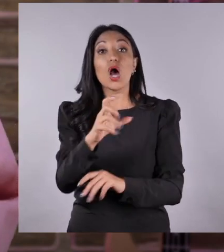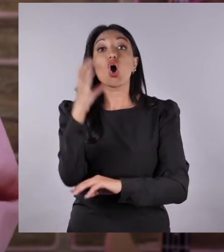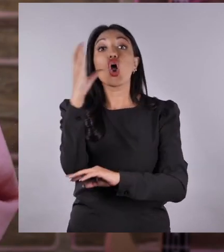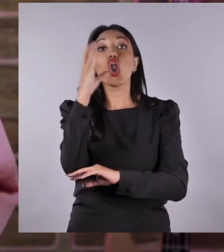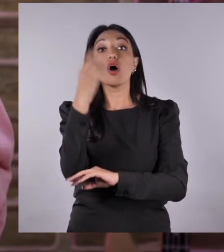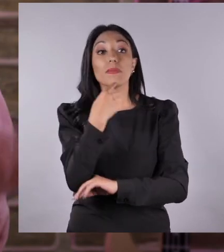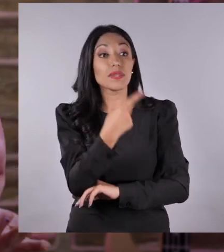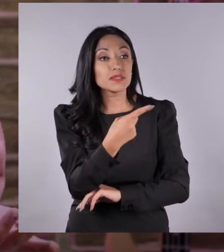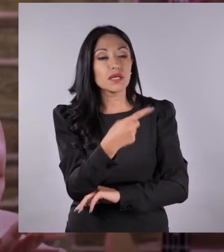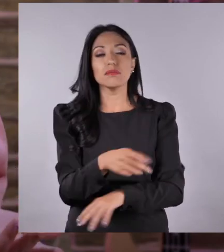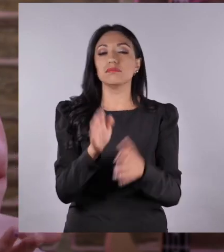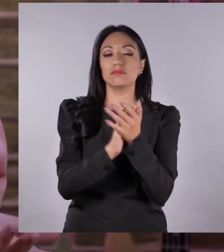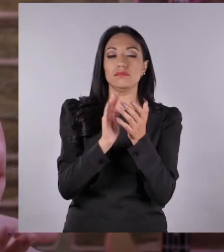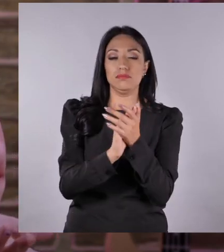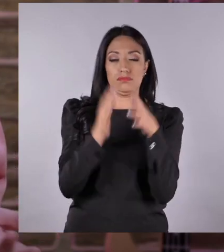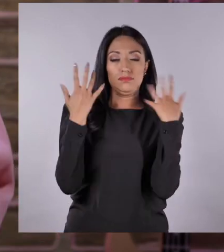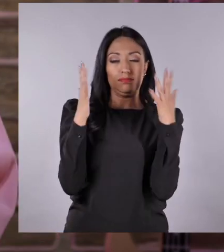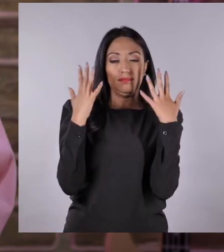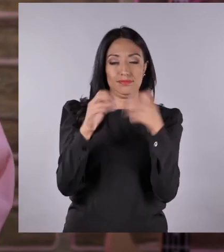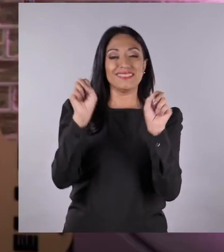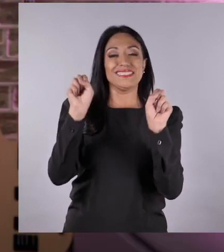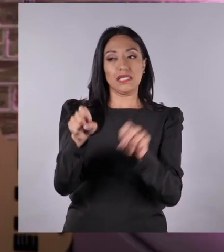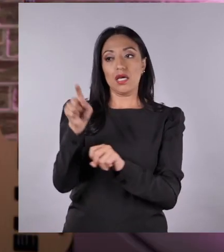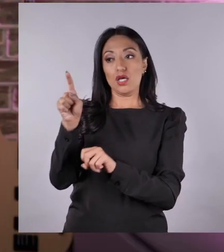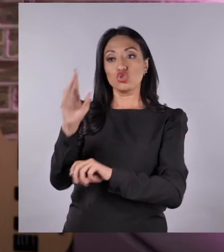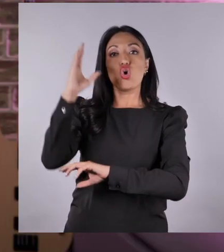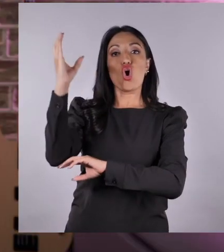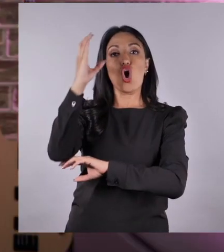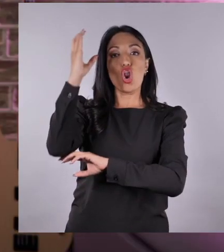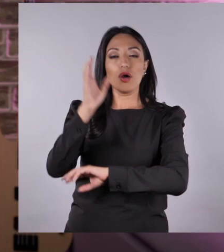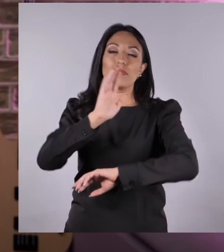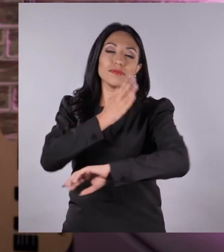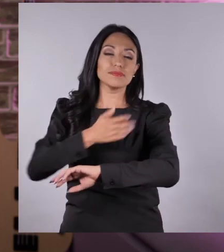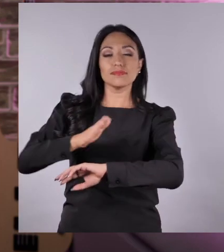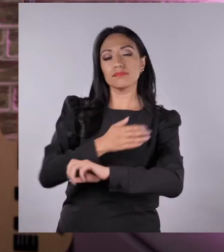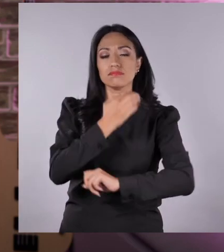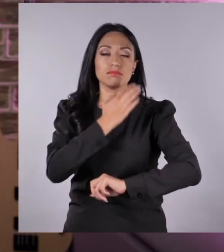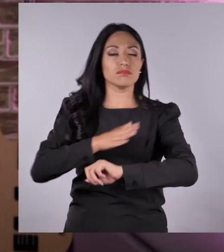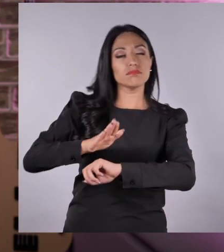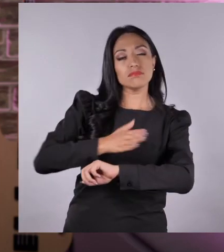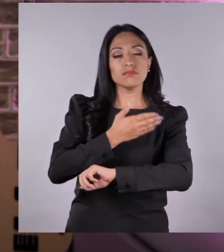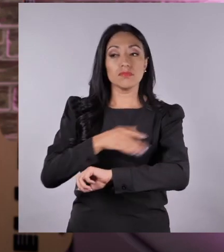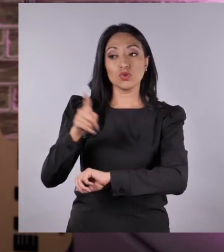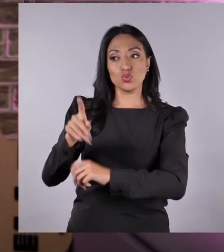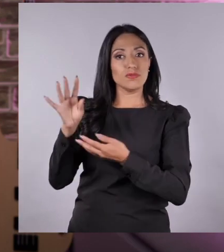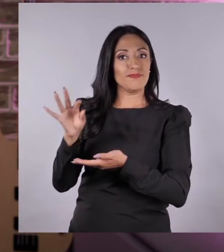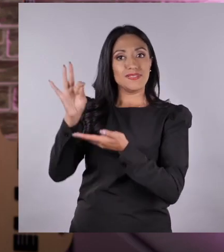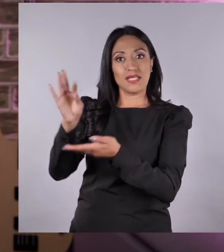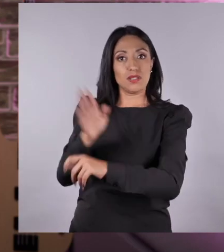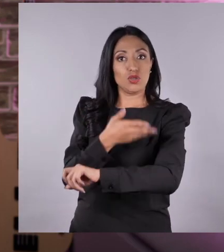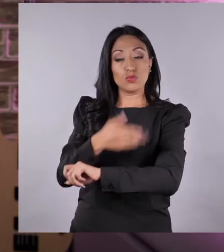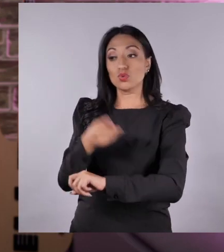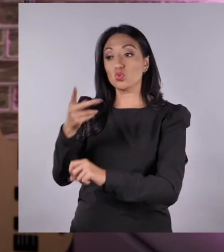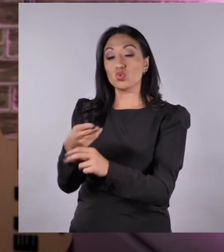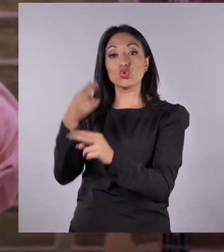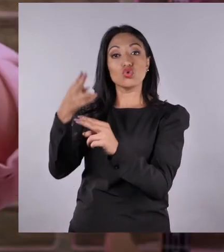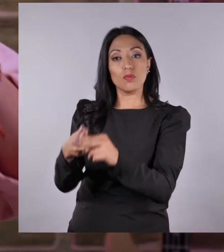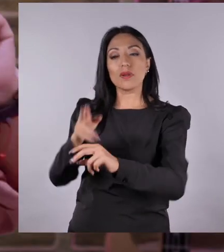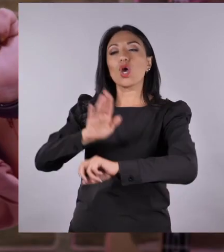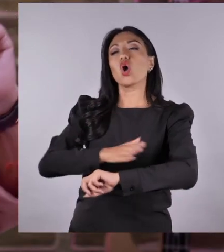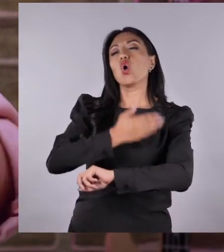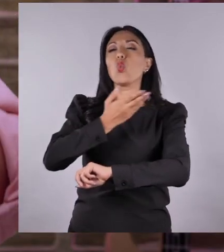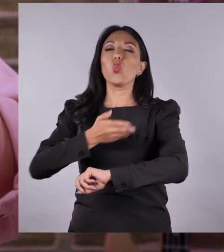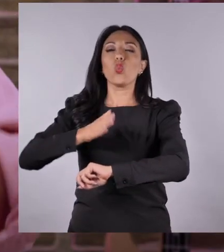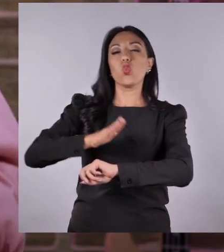Rafaela Díez dice que de Colombia. Muy bien. Es cumbia colombiana, la música más representativa de ese país. La